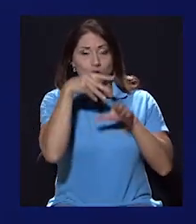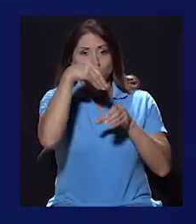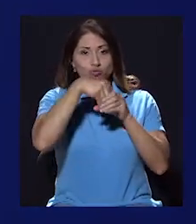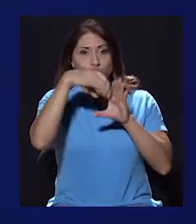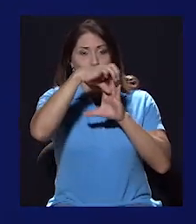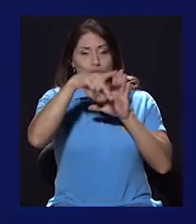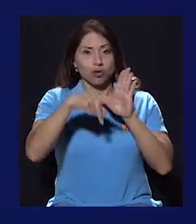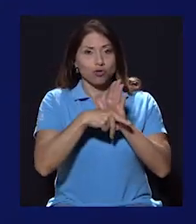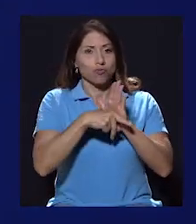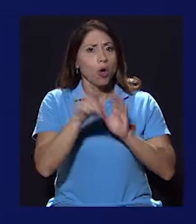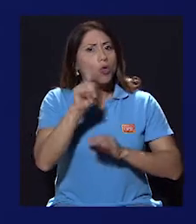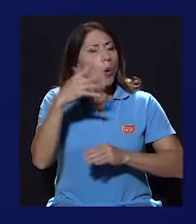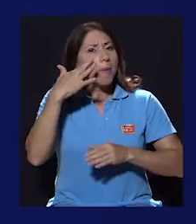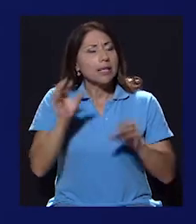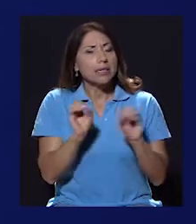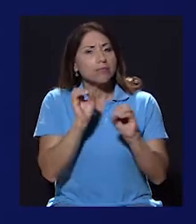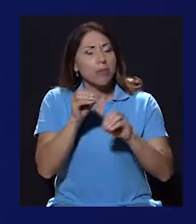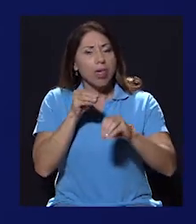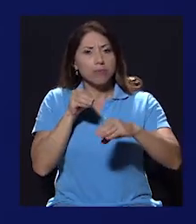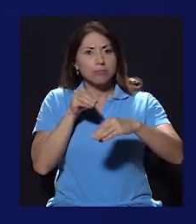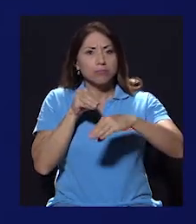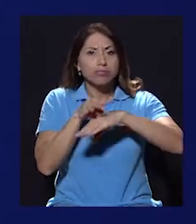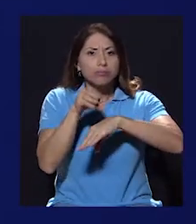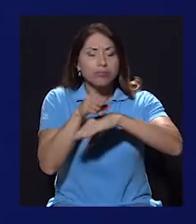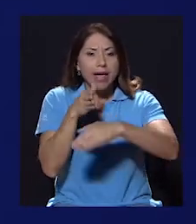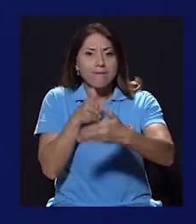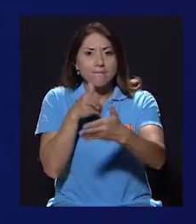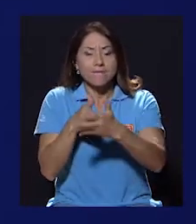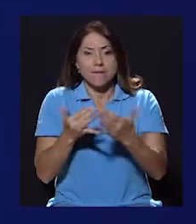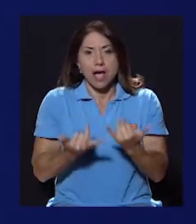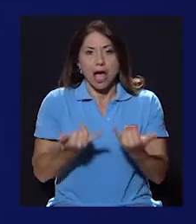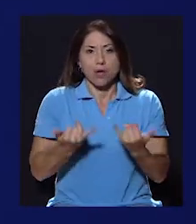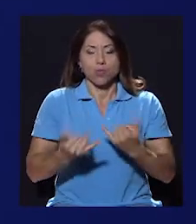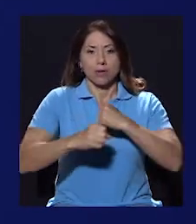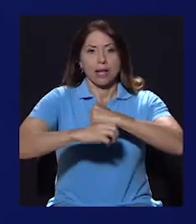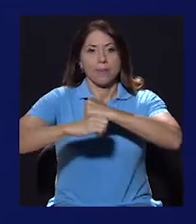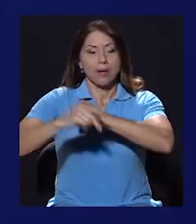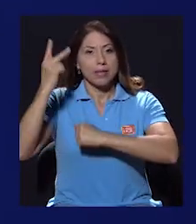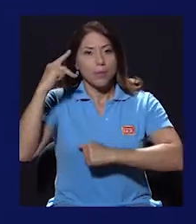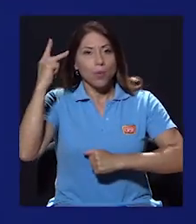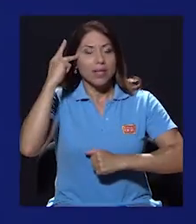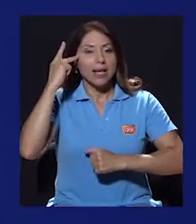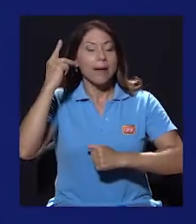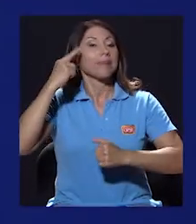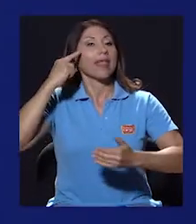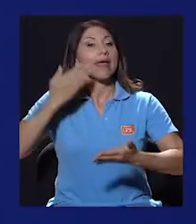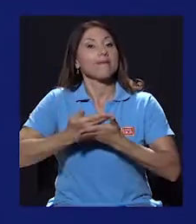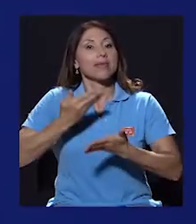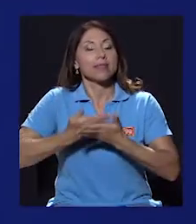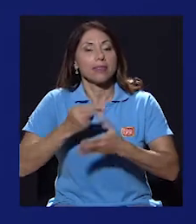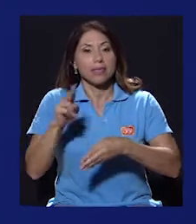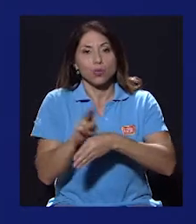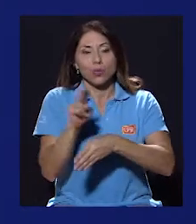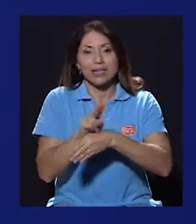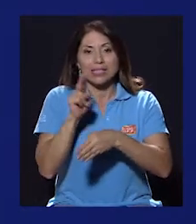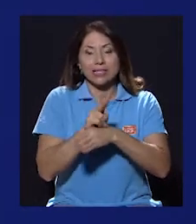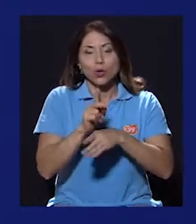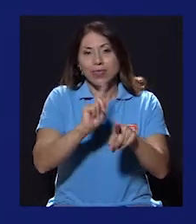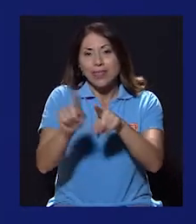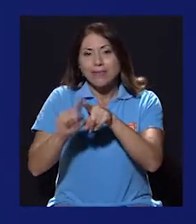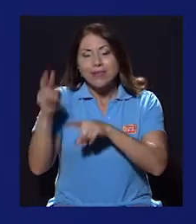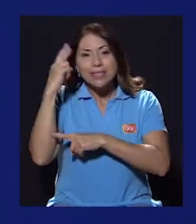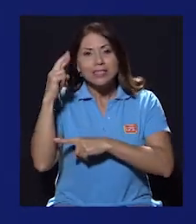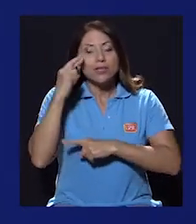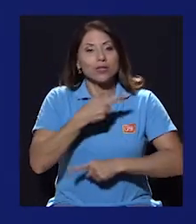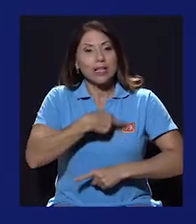constitucional no parece haber surtido mayor efecto en la actual campaña política. La evidencia de la utilización de